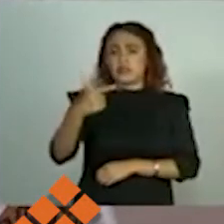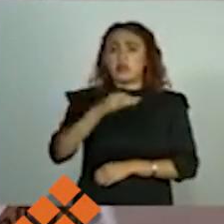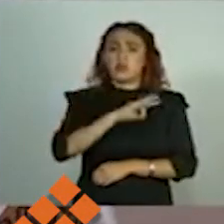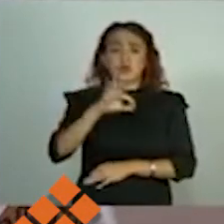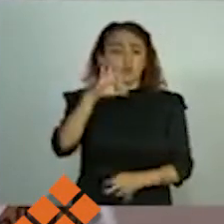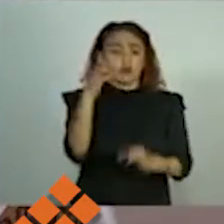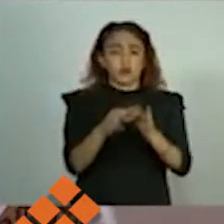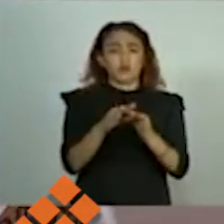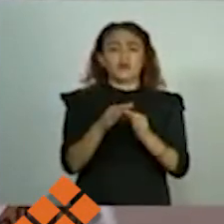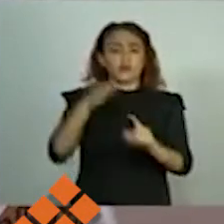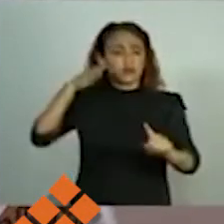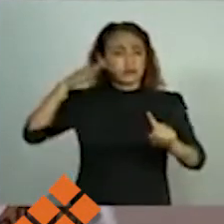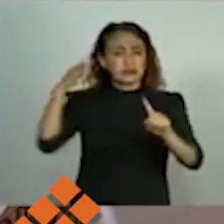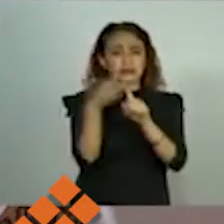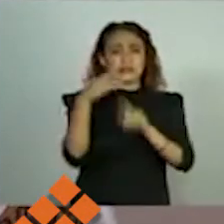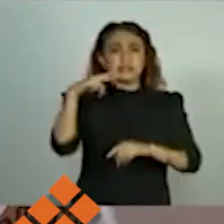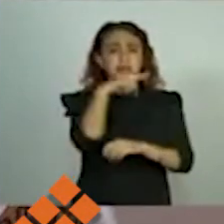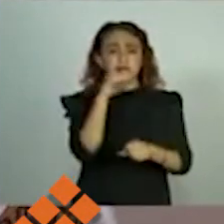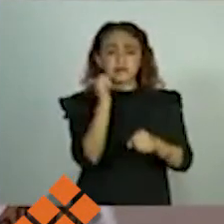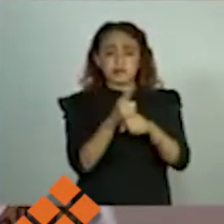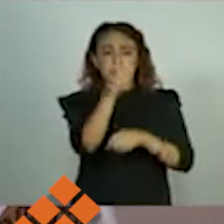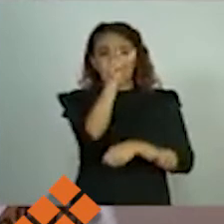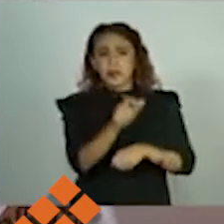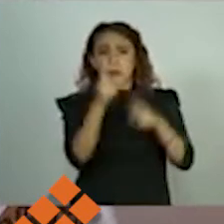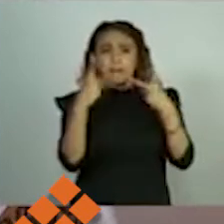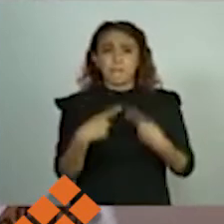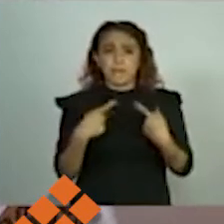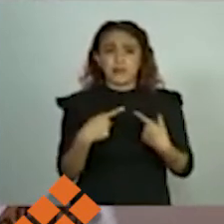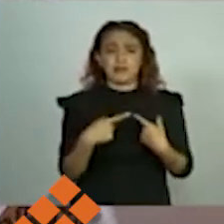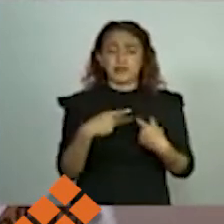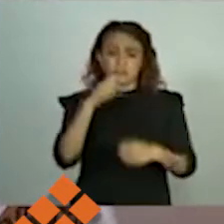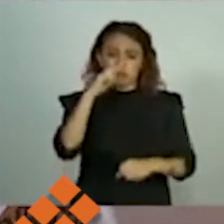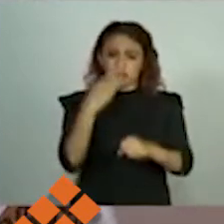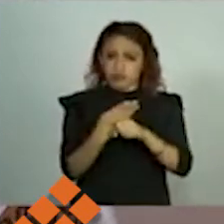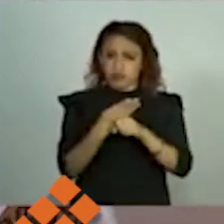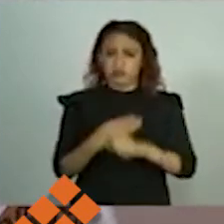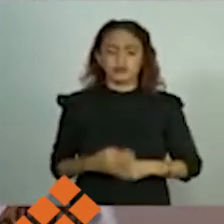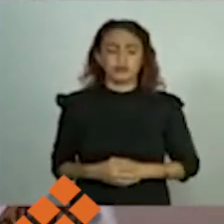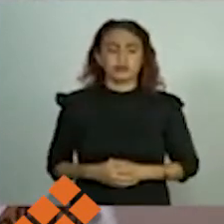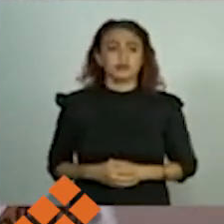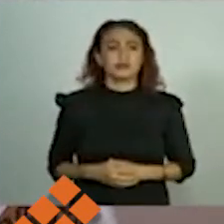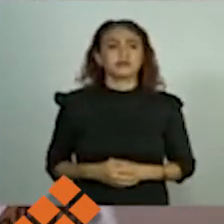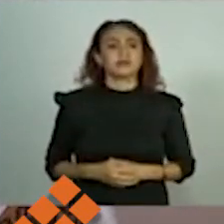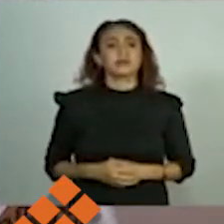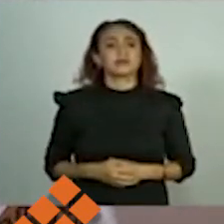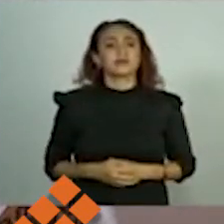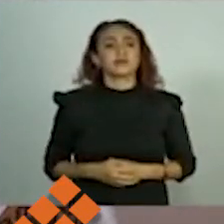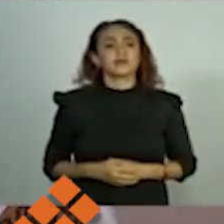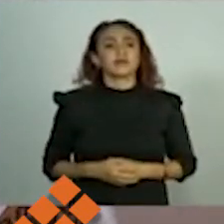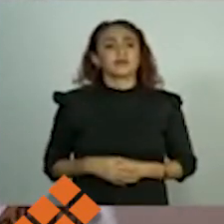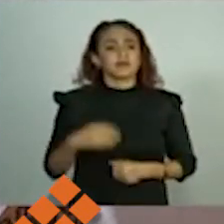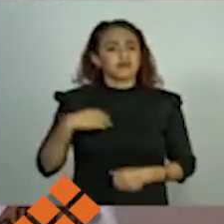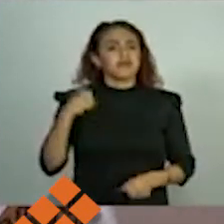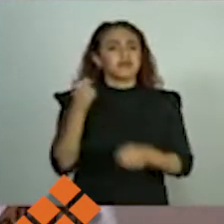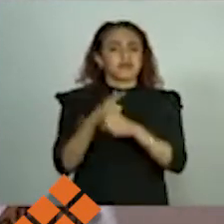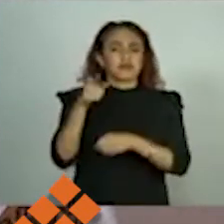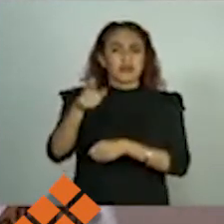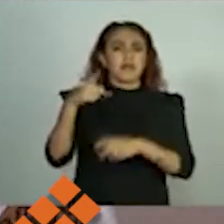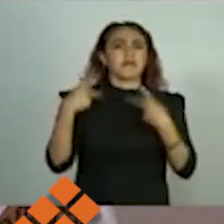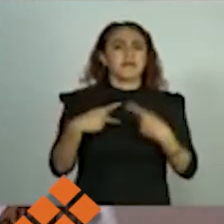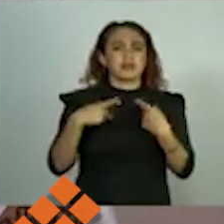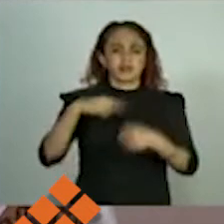misión y de inmediato con él o los responsables. Vamos a encontrar a los